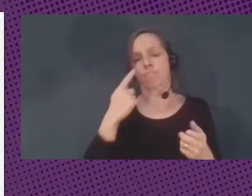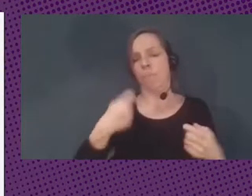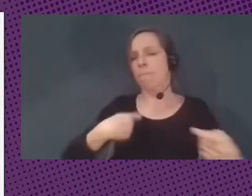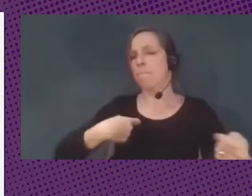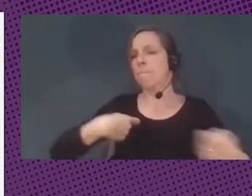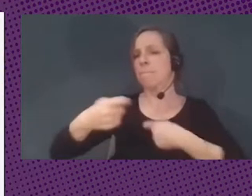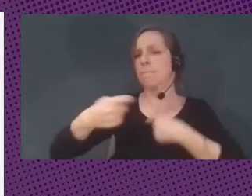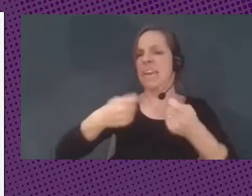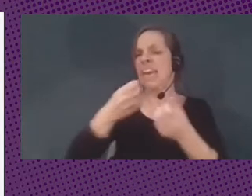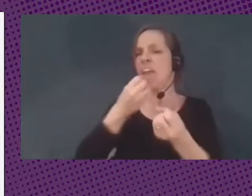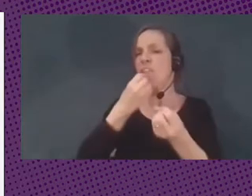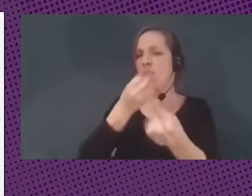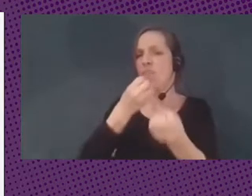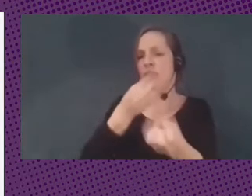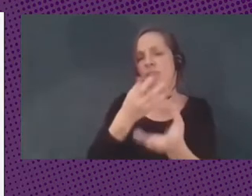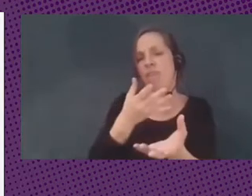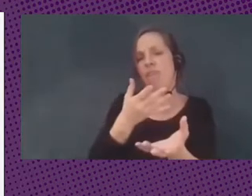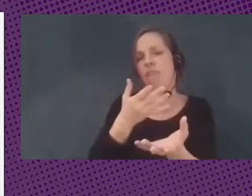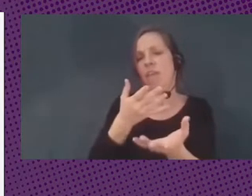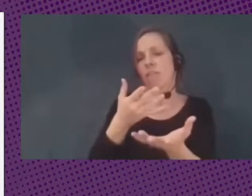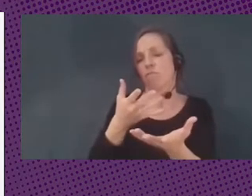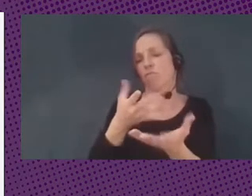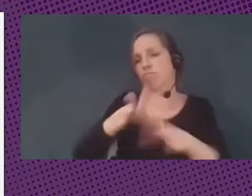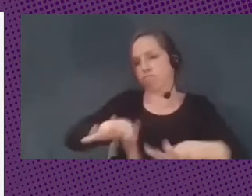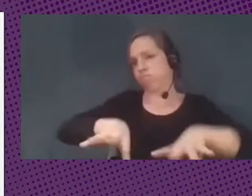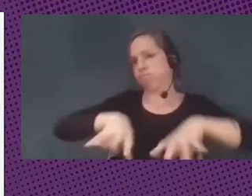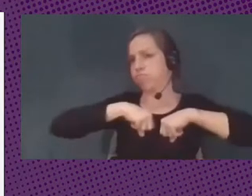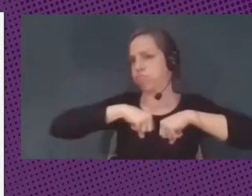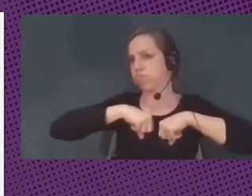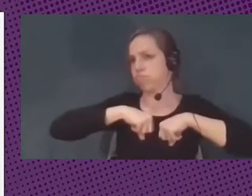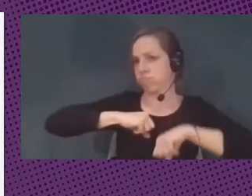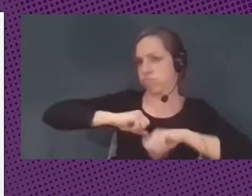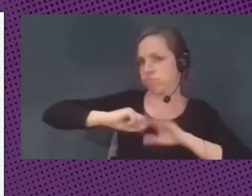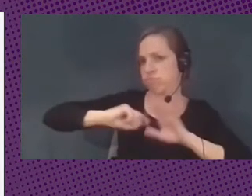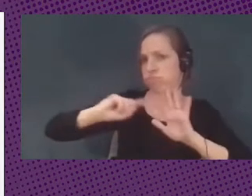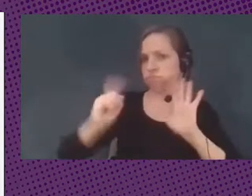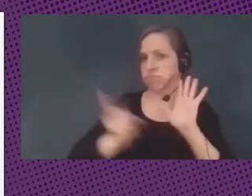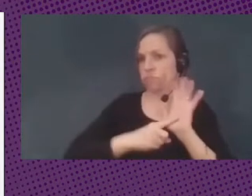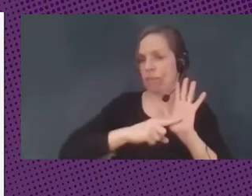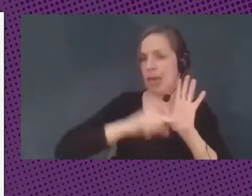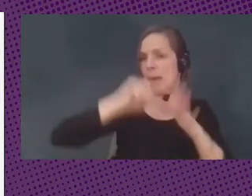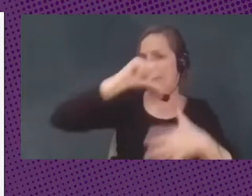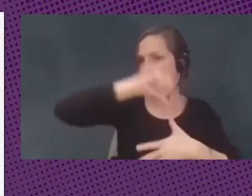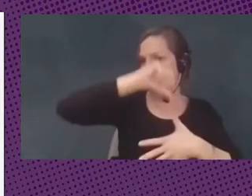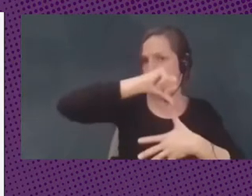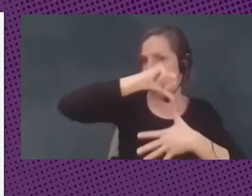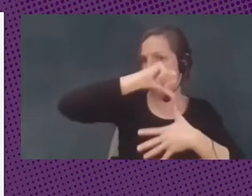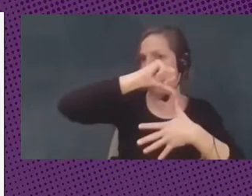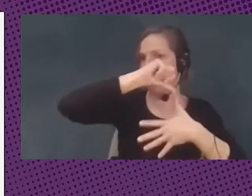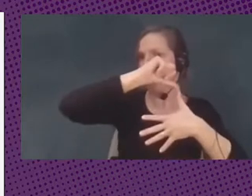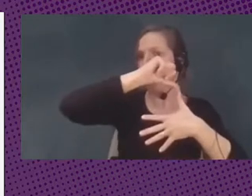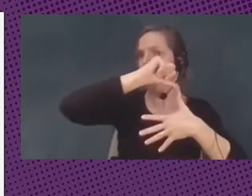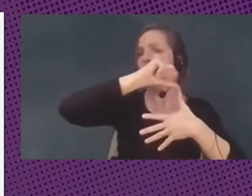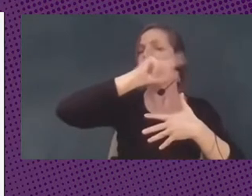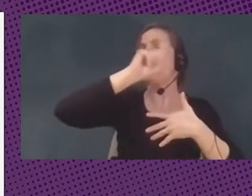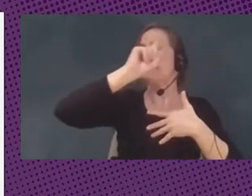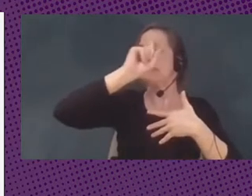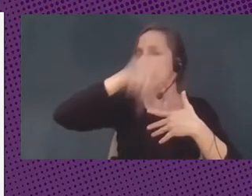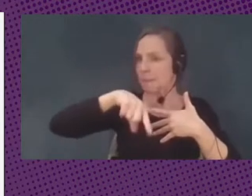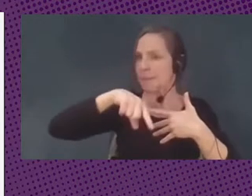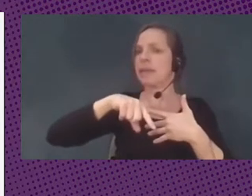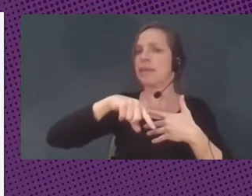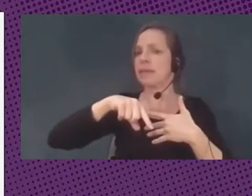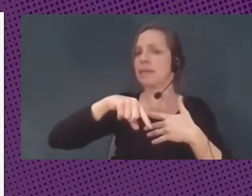los datos crediticios en toda América Latina y una participación muy